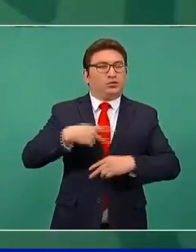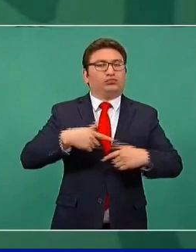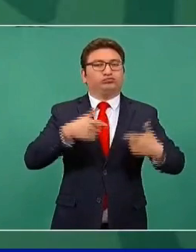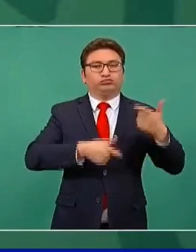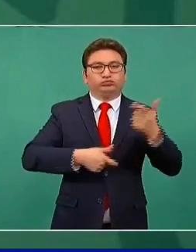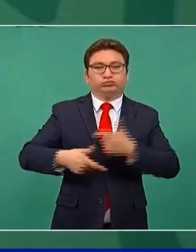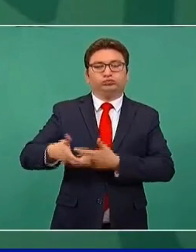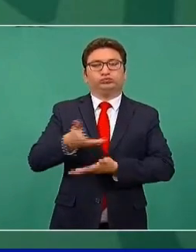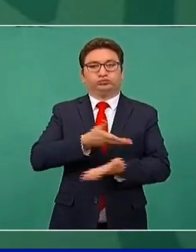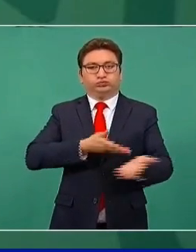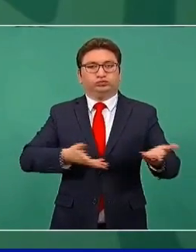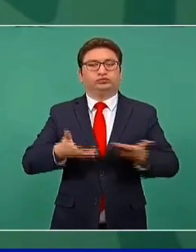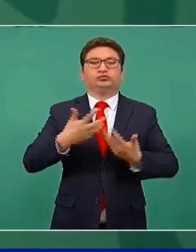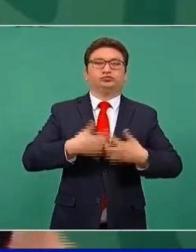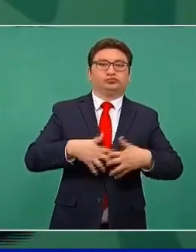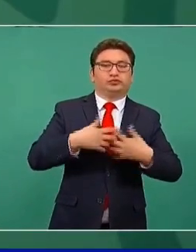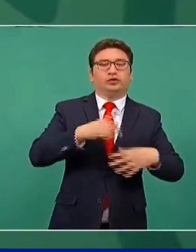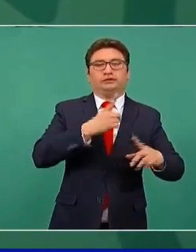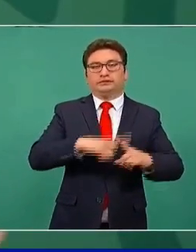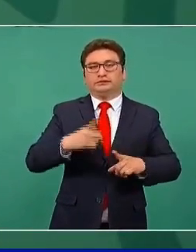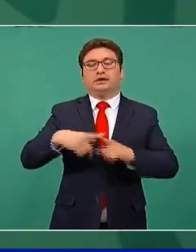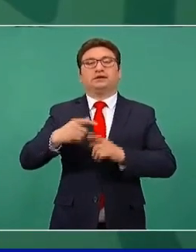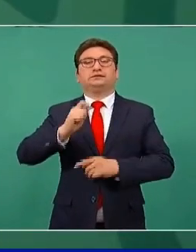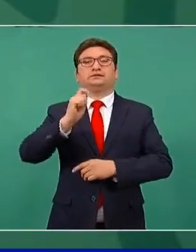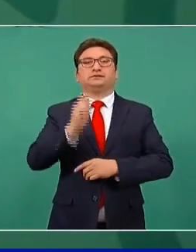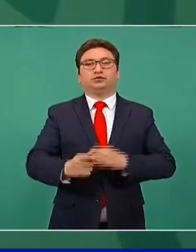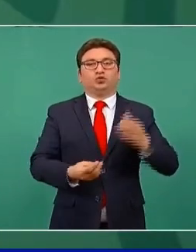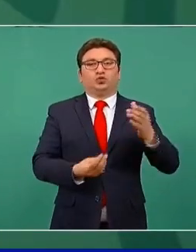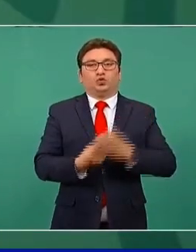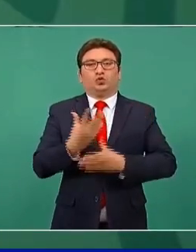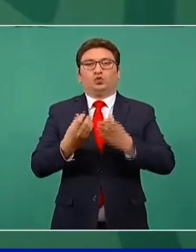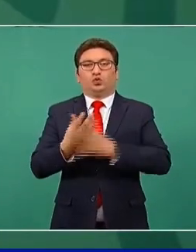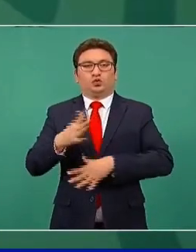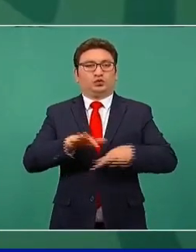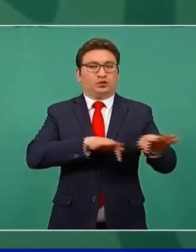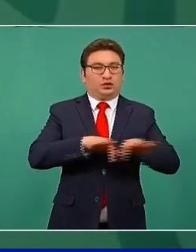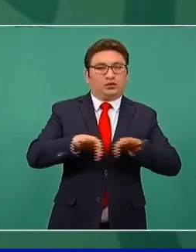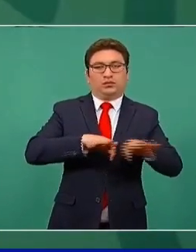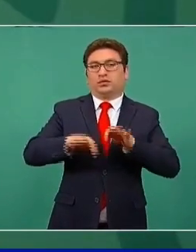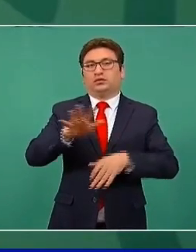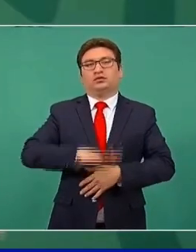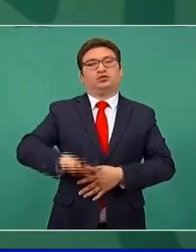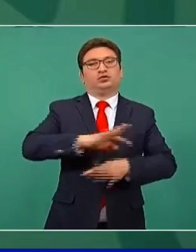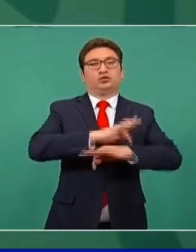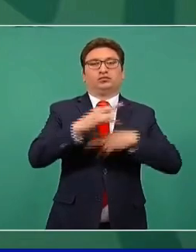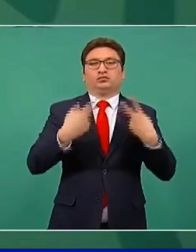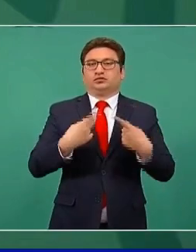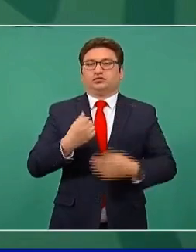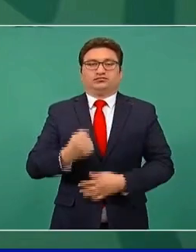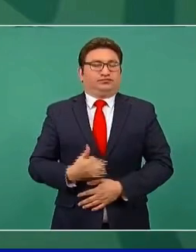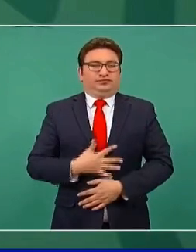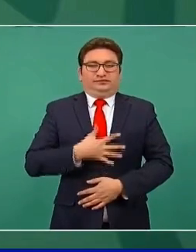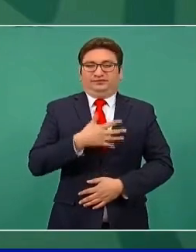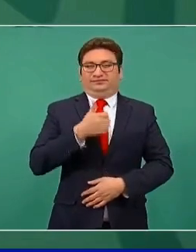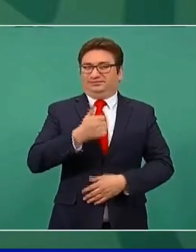significa empleos y significa bienestar, pero hay que